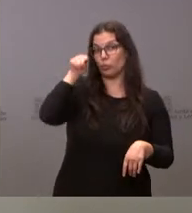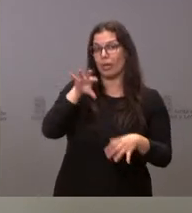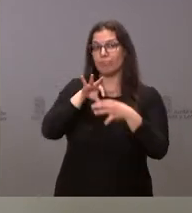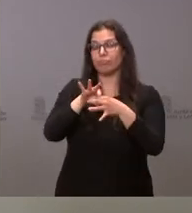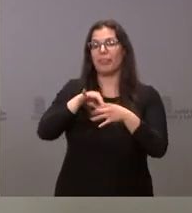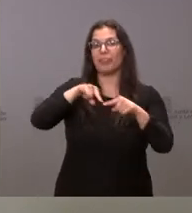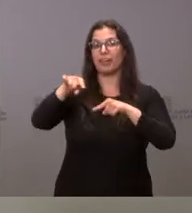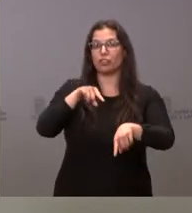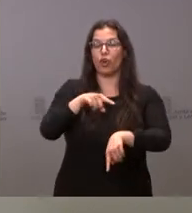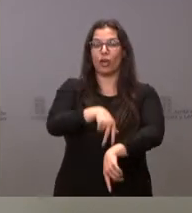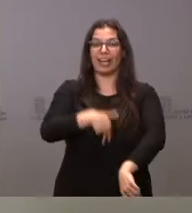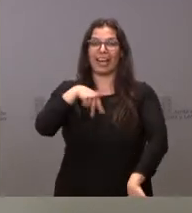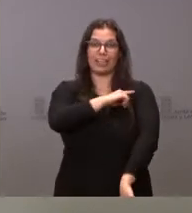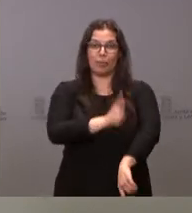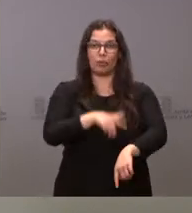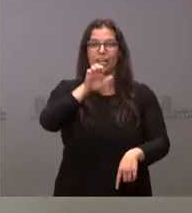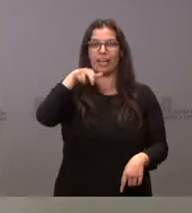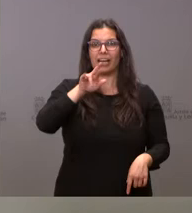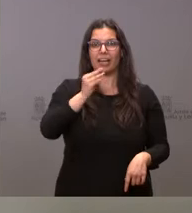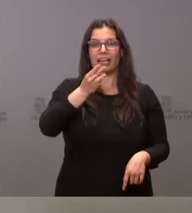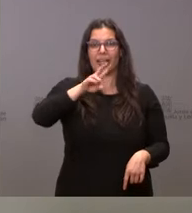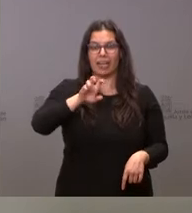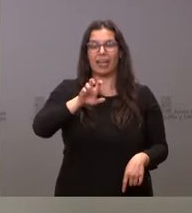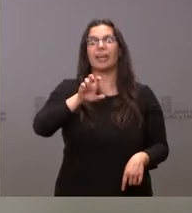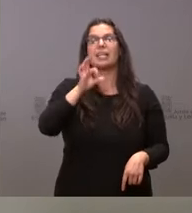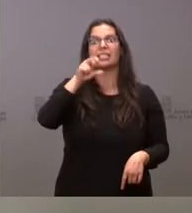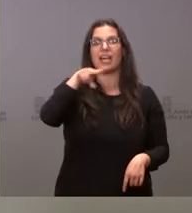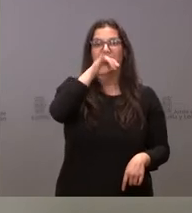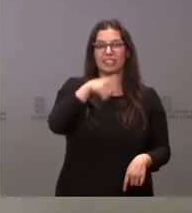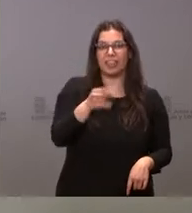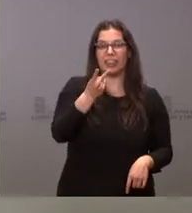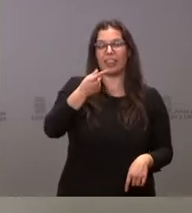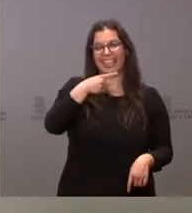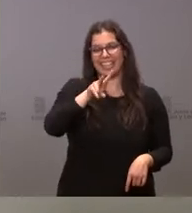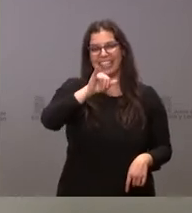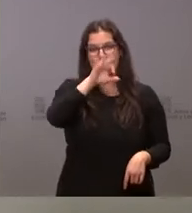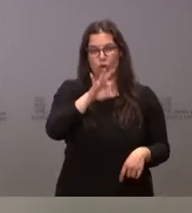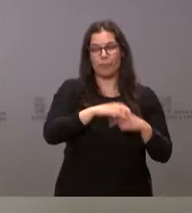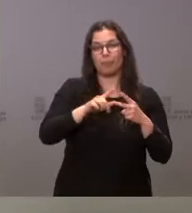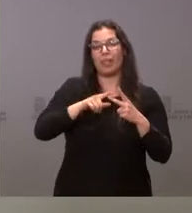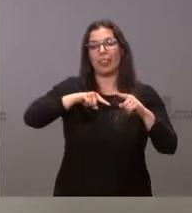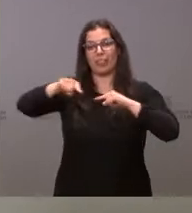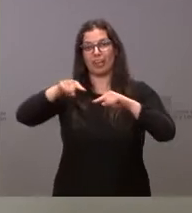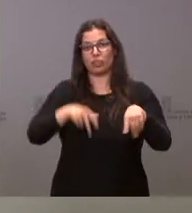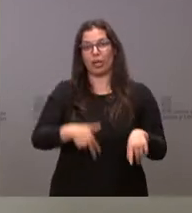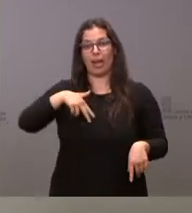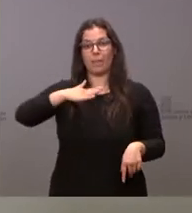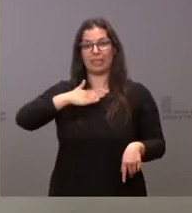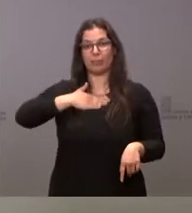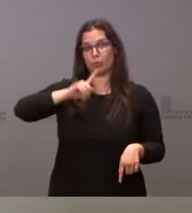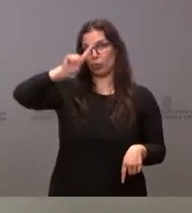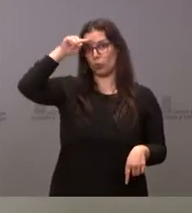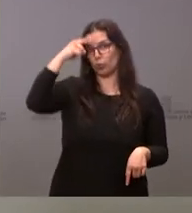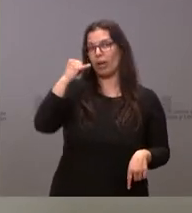director general de Deportes, Enrique Sánchez Guijo Acevedo. Y director general de Patrimonio Cultural,